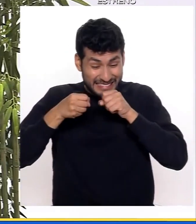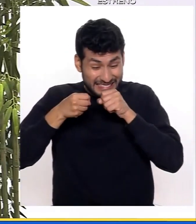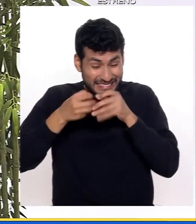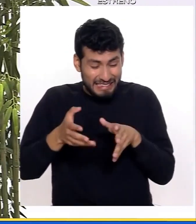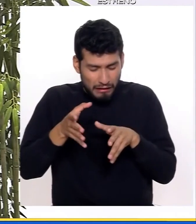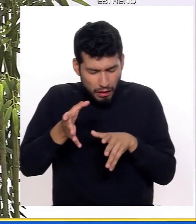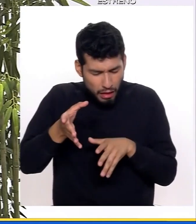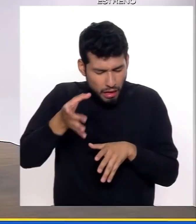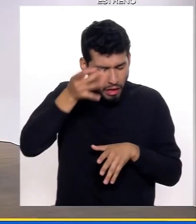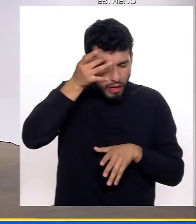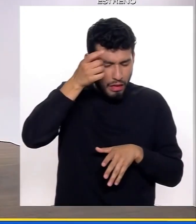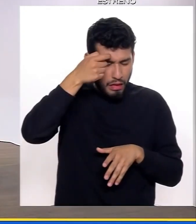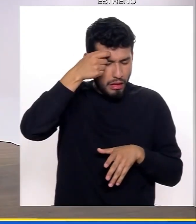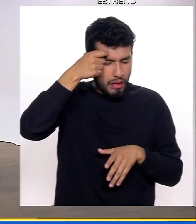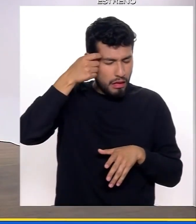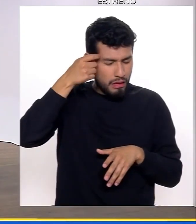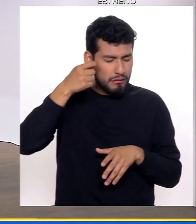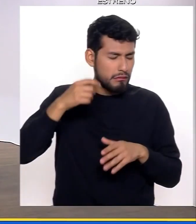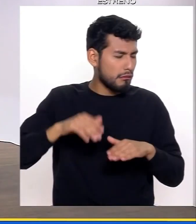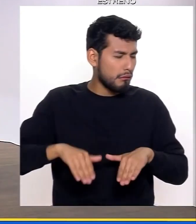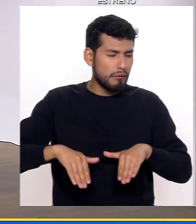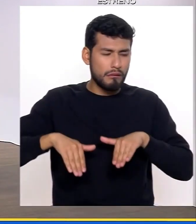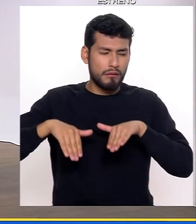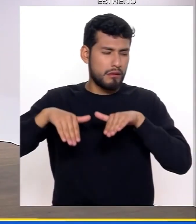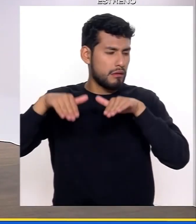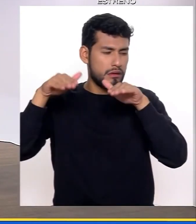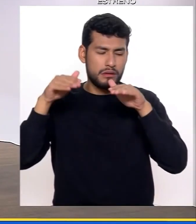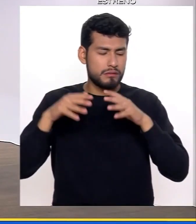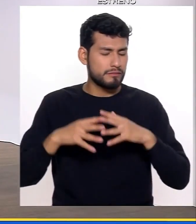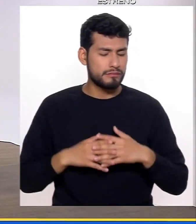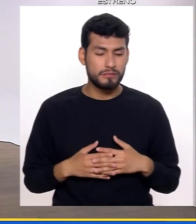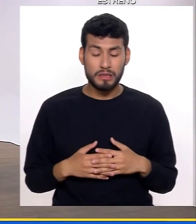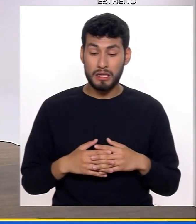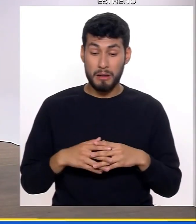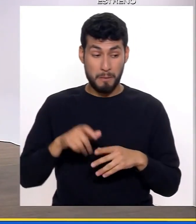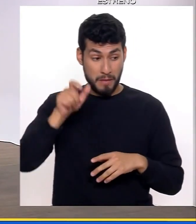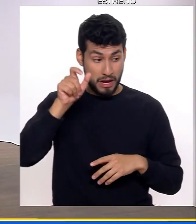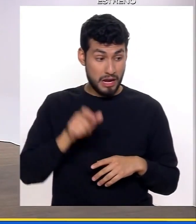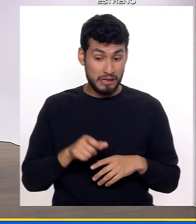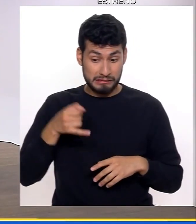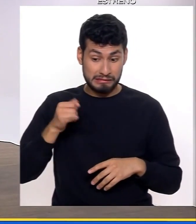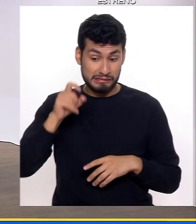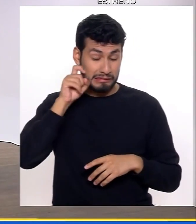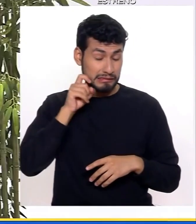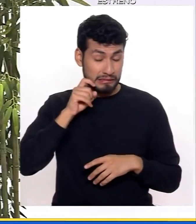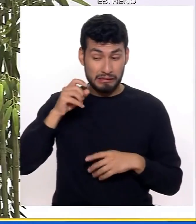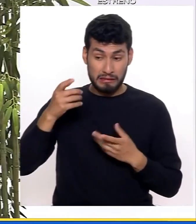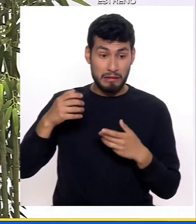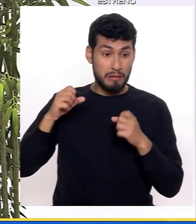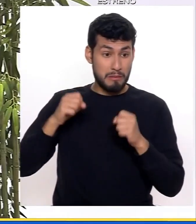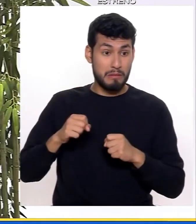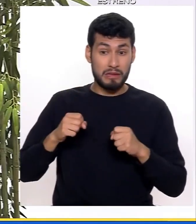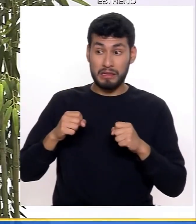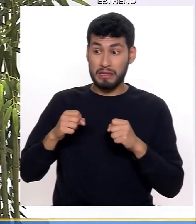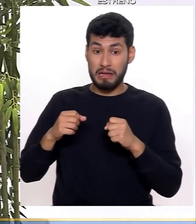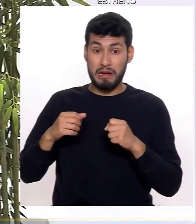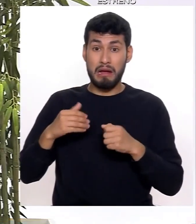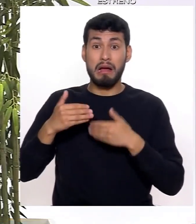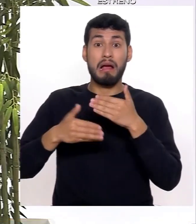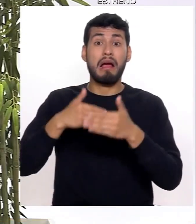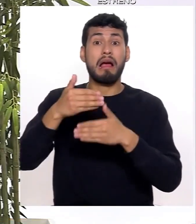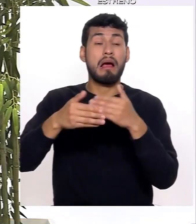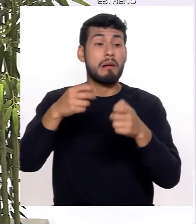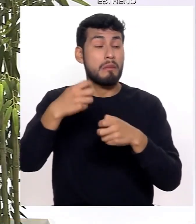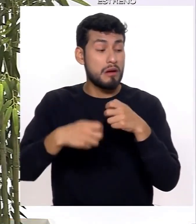una marca, digamos, para toda la vida. O sea, la probabilidad de que una persona con problemas de violencia sexual tenga problemas hacia adelante